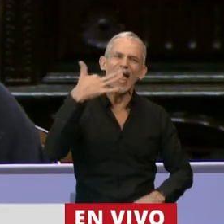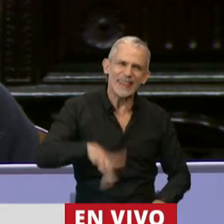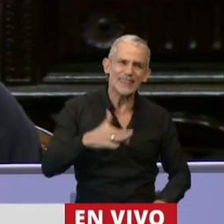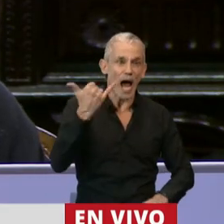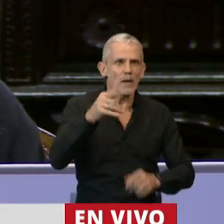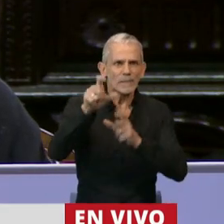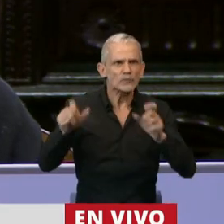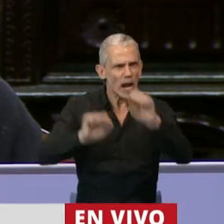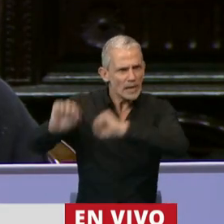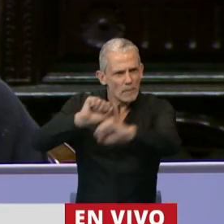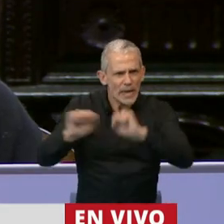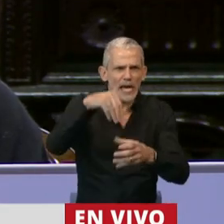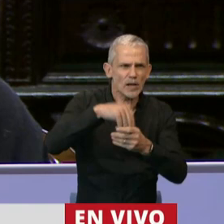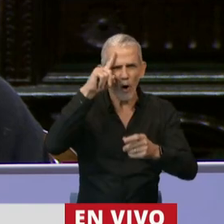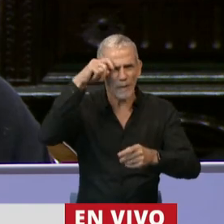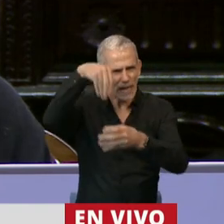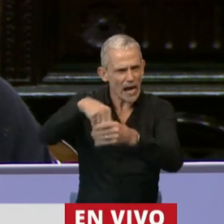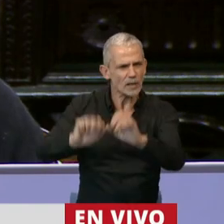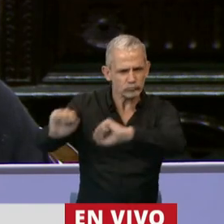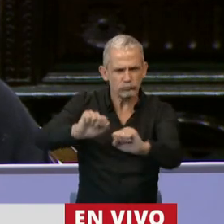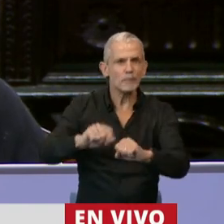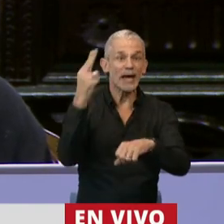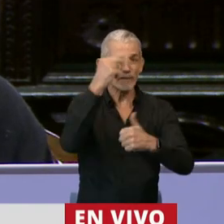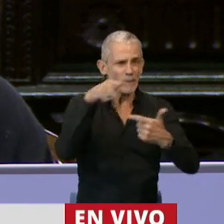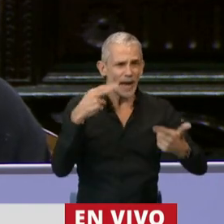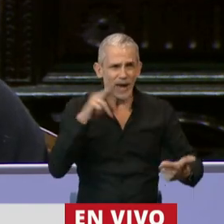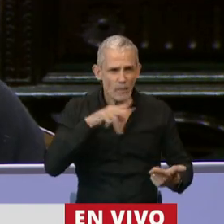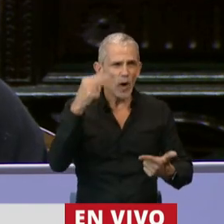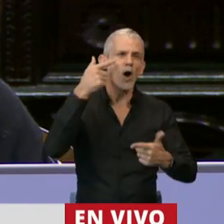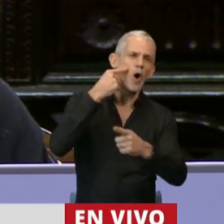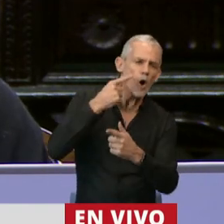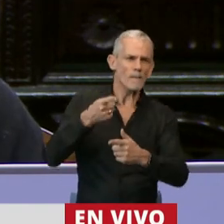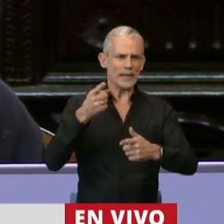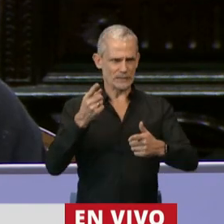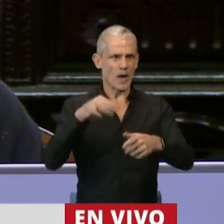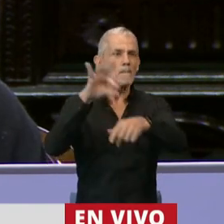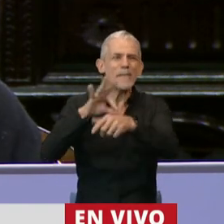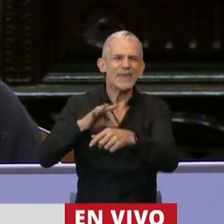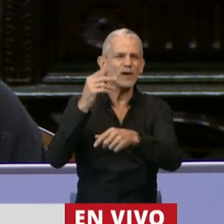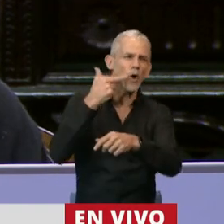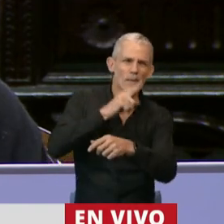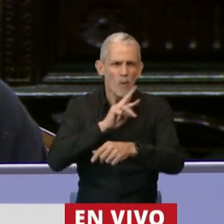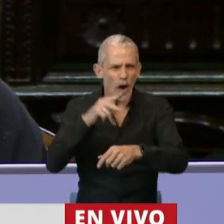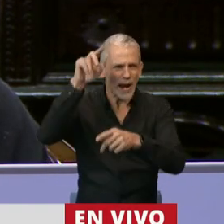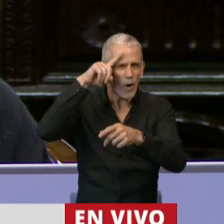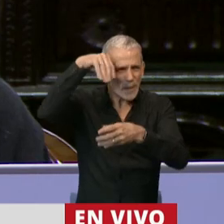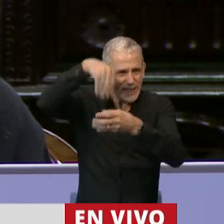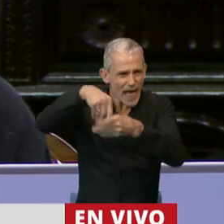de limpieza en los hospitales enfermeras enfermeros médicos y médicas